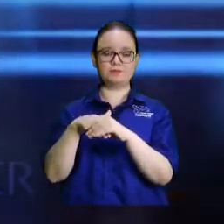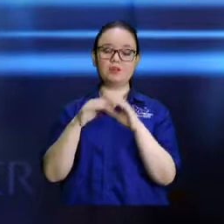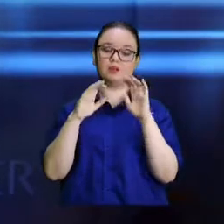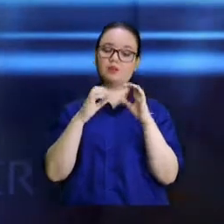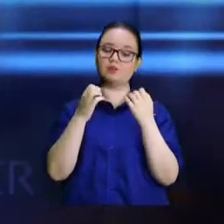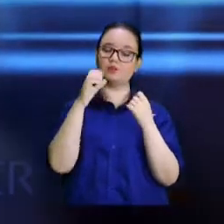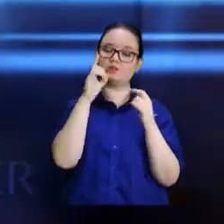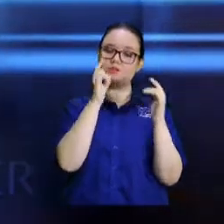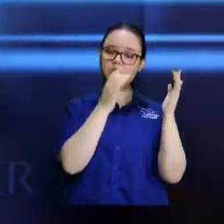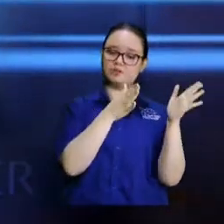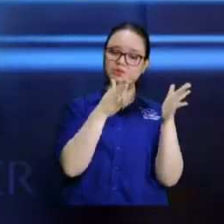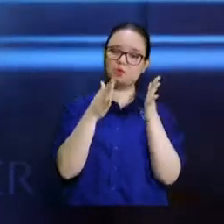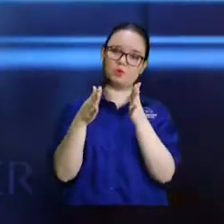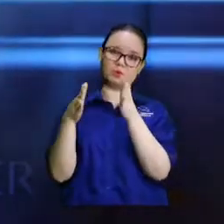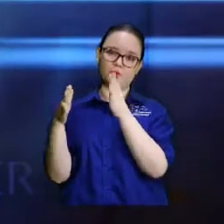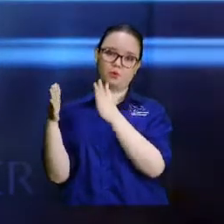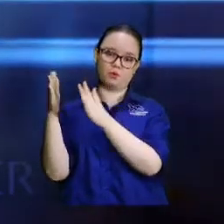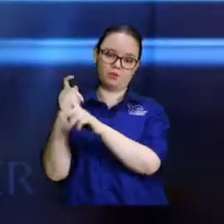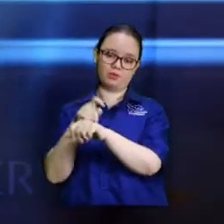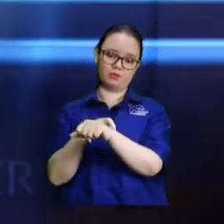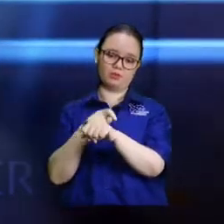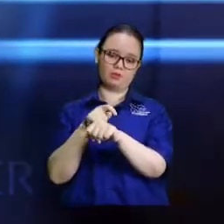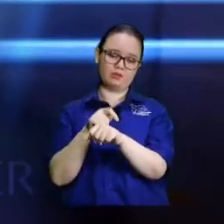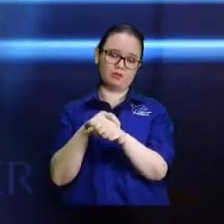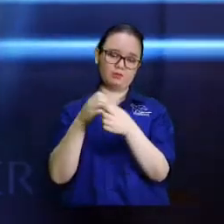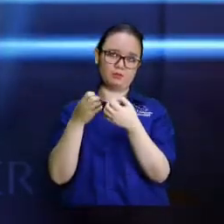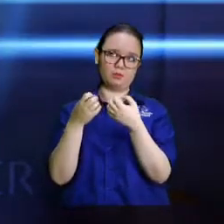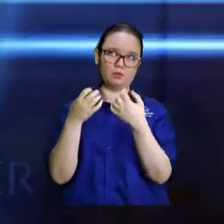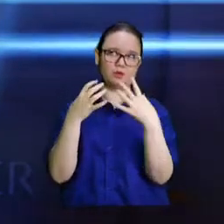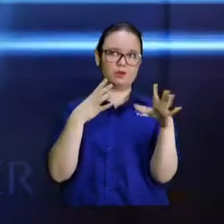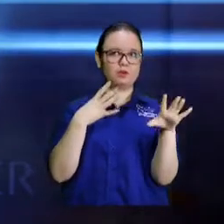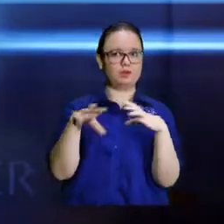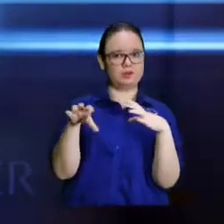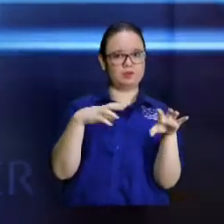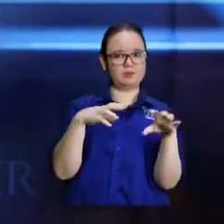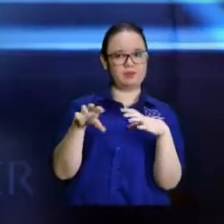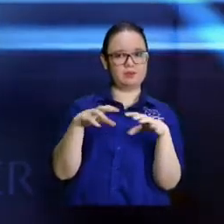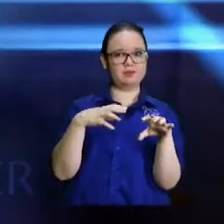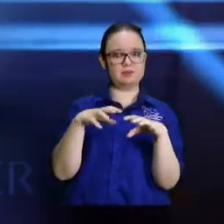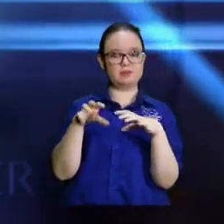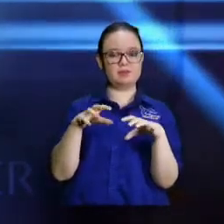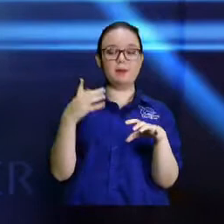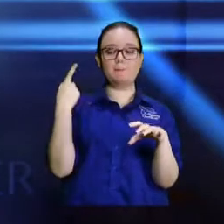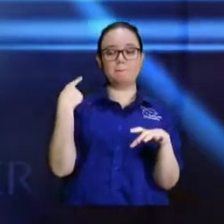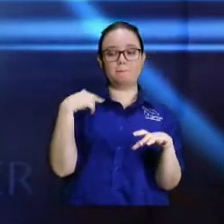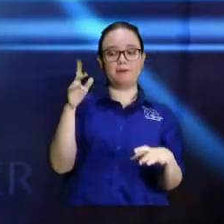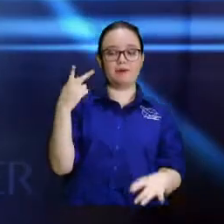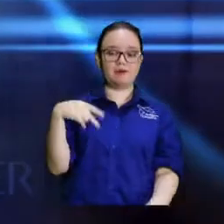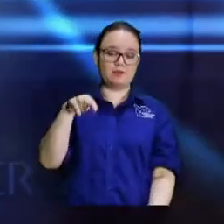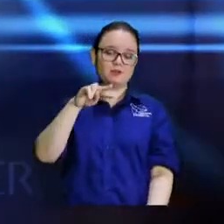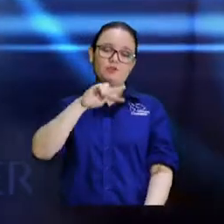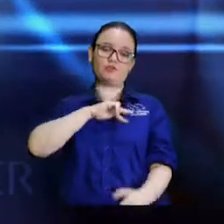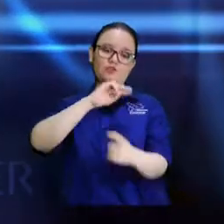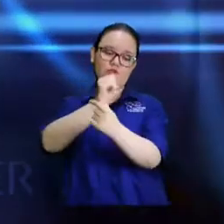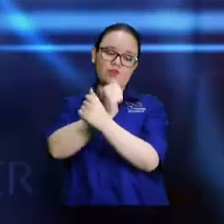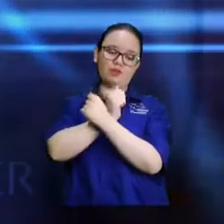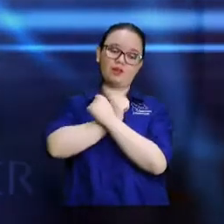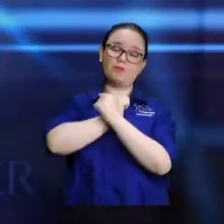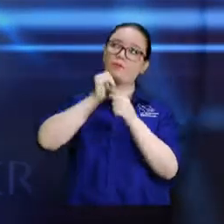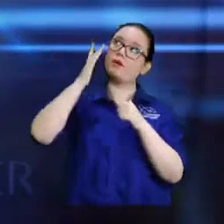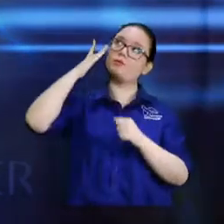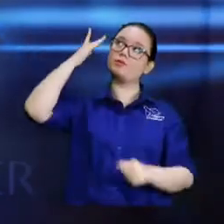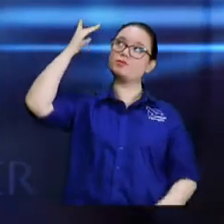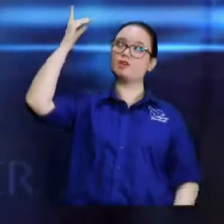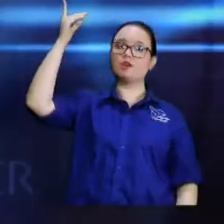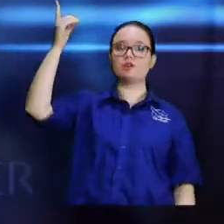cronología de acontecimientos, encriptados, para los que amamos al Señor y amamos la palabra, en